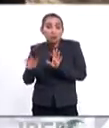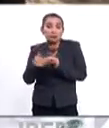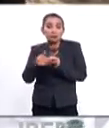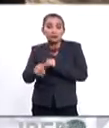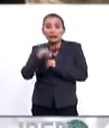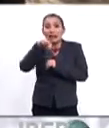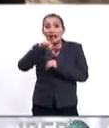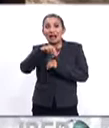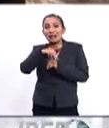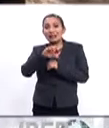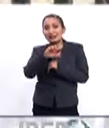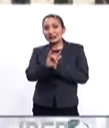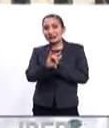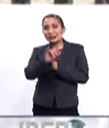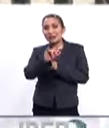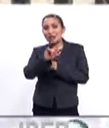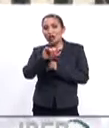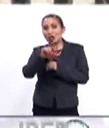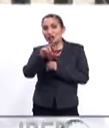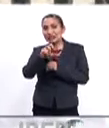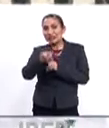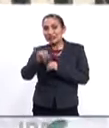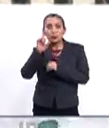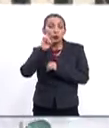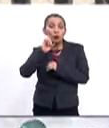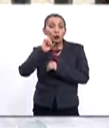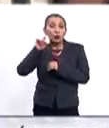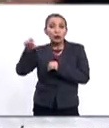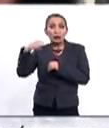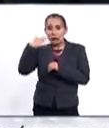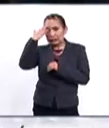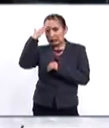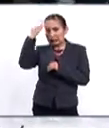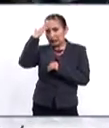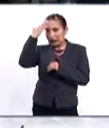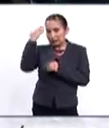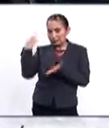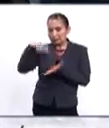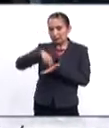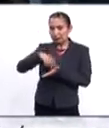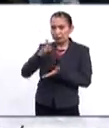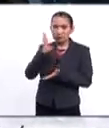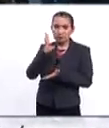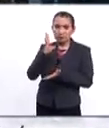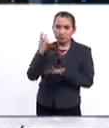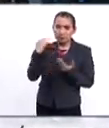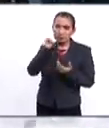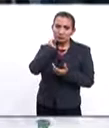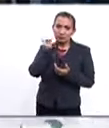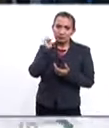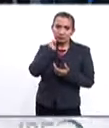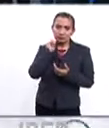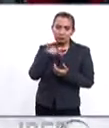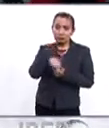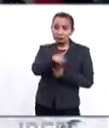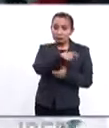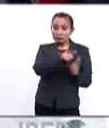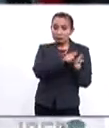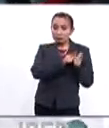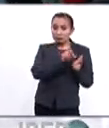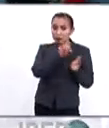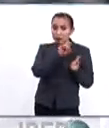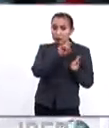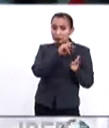Pelosi, que es una veterana legisladora y es la líder, el speaker, la lideresa de la Cámara Baja, de los demócratas. Bueno,